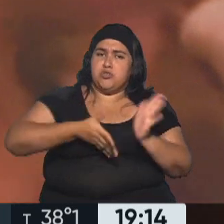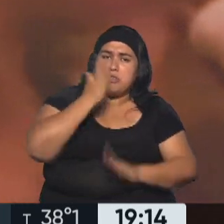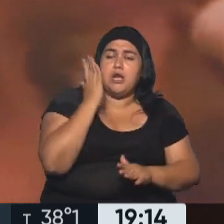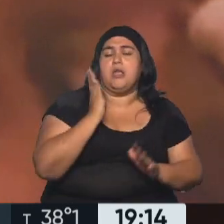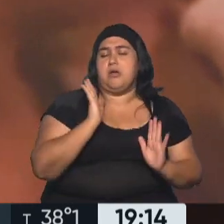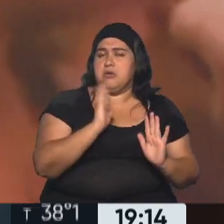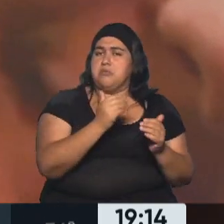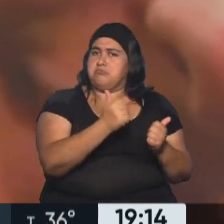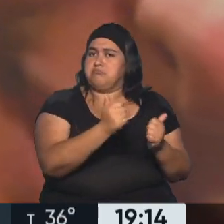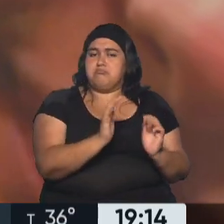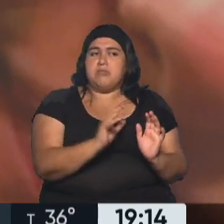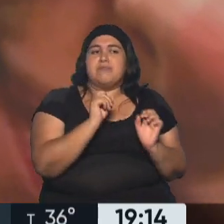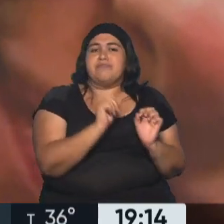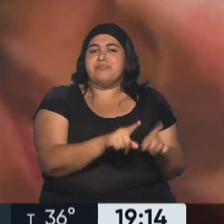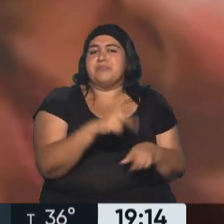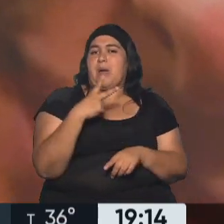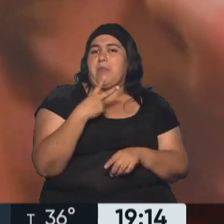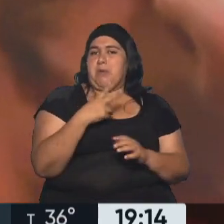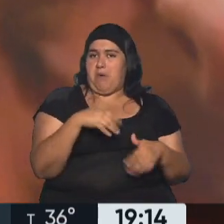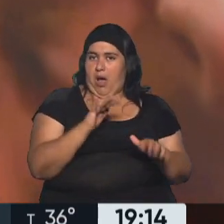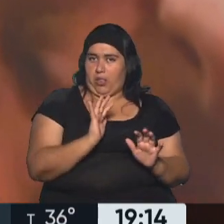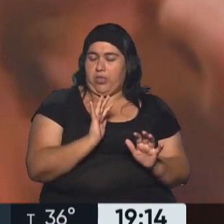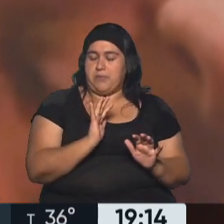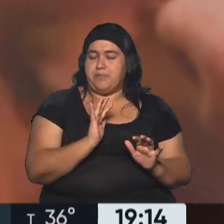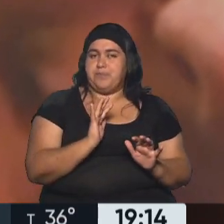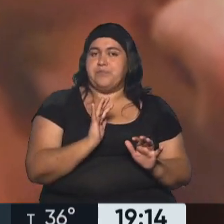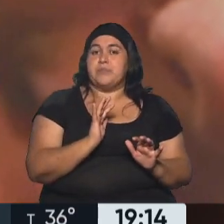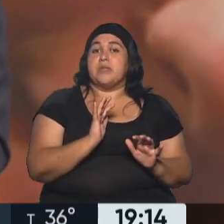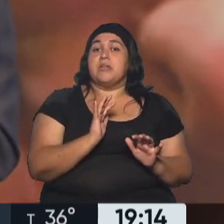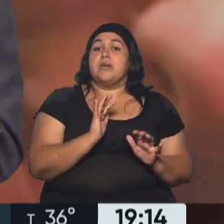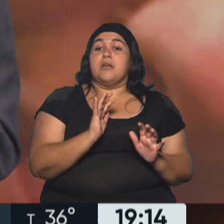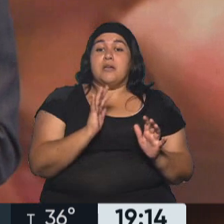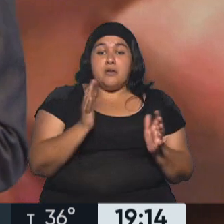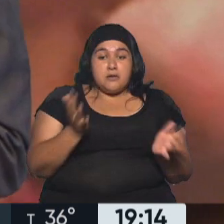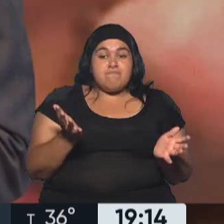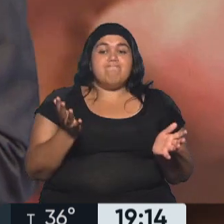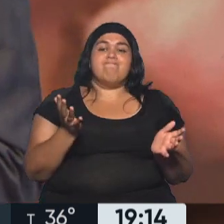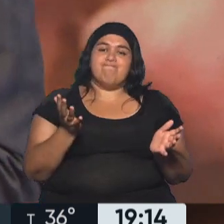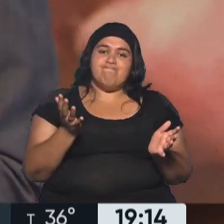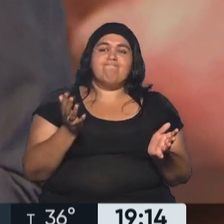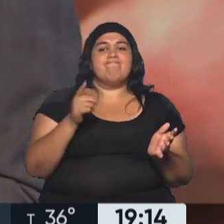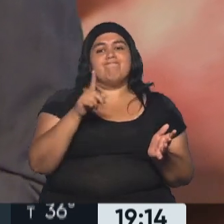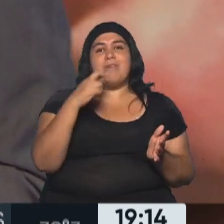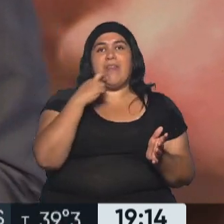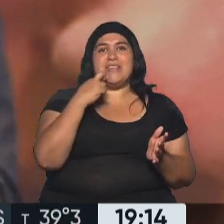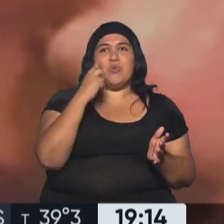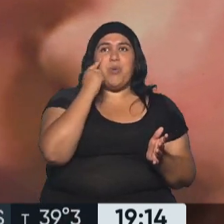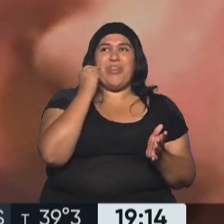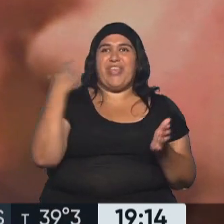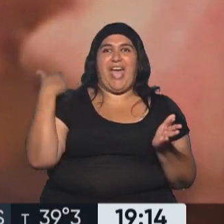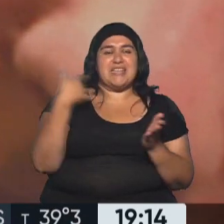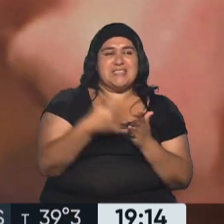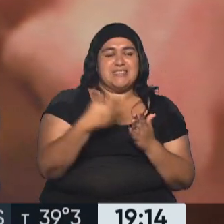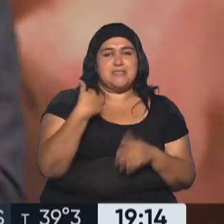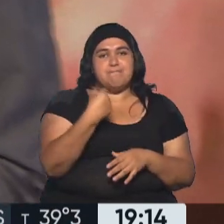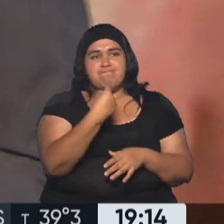que yo te digo, una situación de la índole privada de las personas. Pero claro, estuvimos 19 días expectantes de ella y